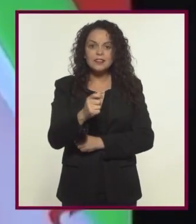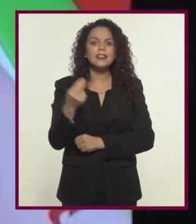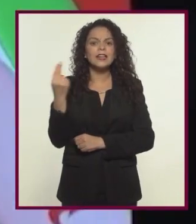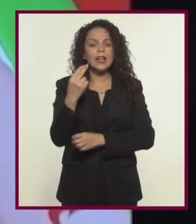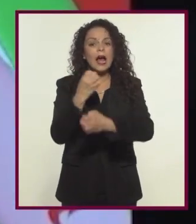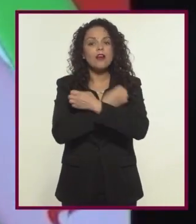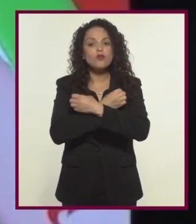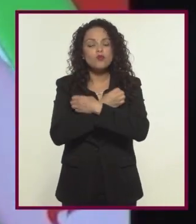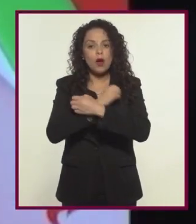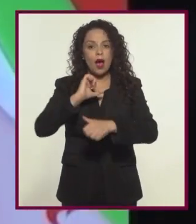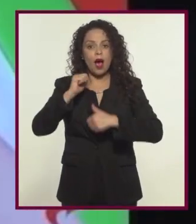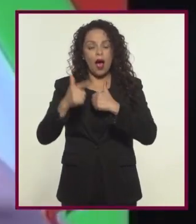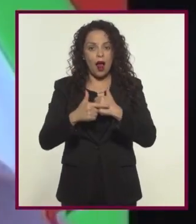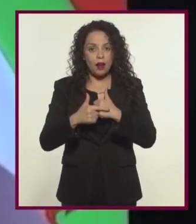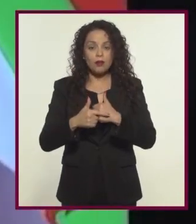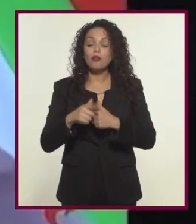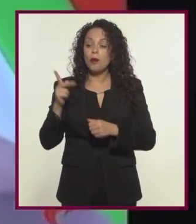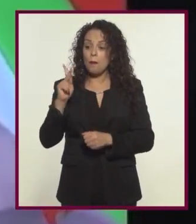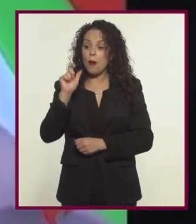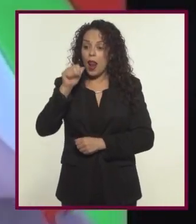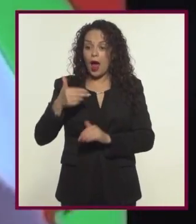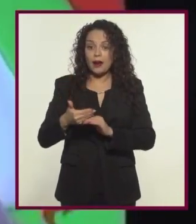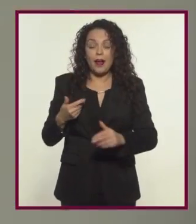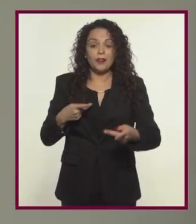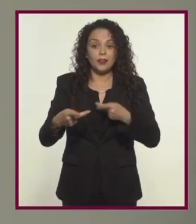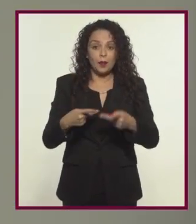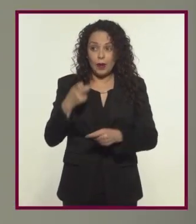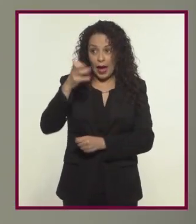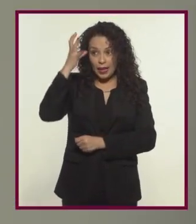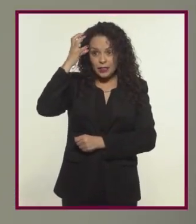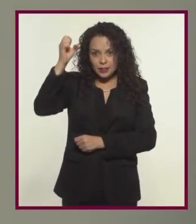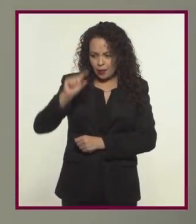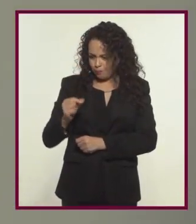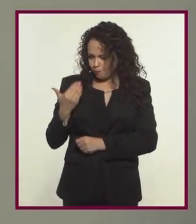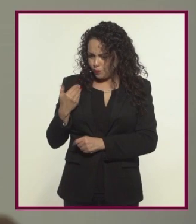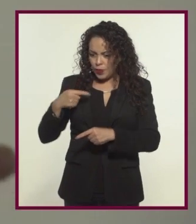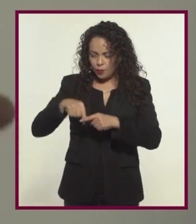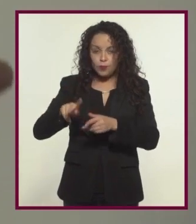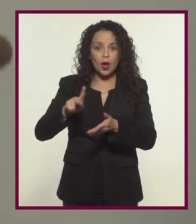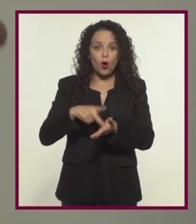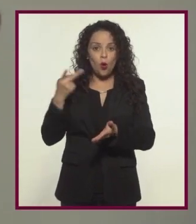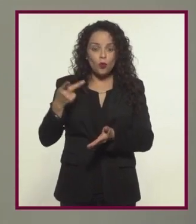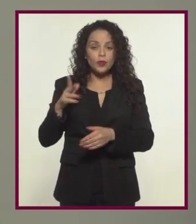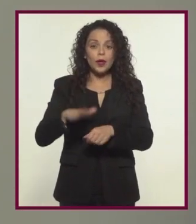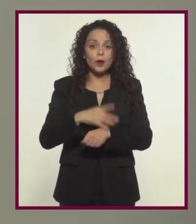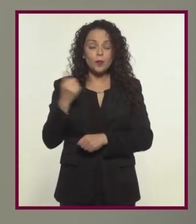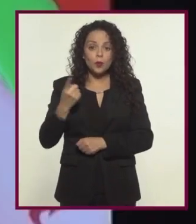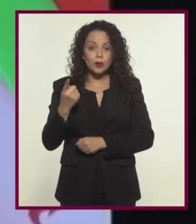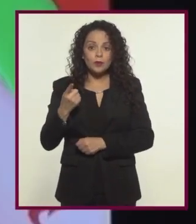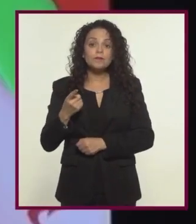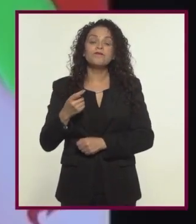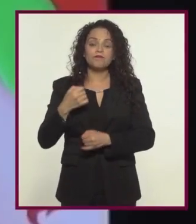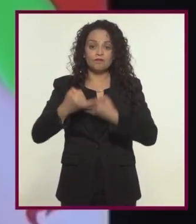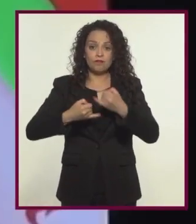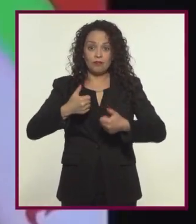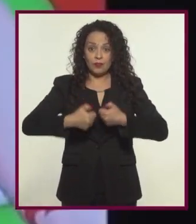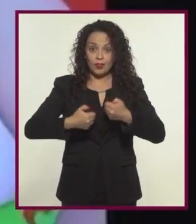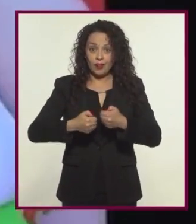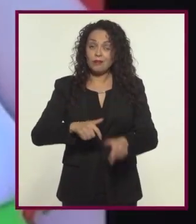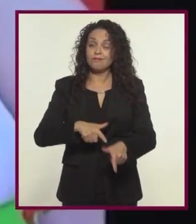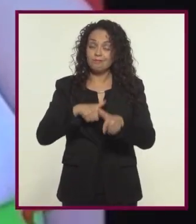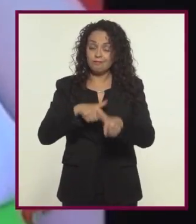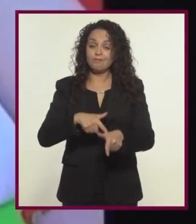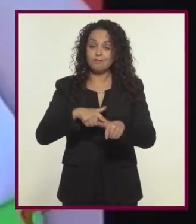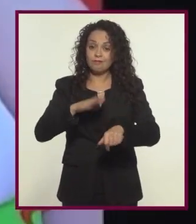sino que tiene un propósito educativo claro y bien planeado El concepto se ha retomado recientemente en un momento en que la